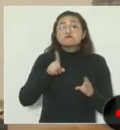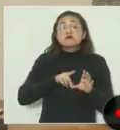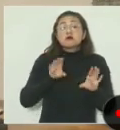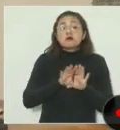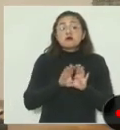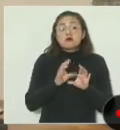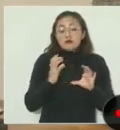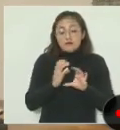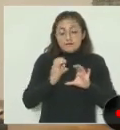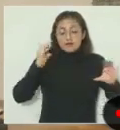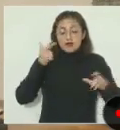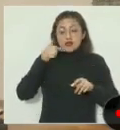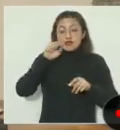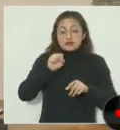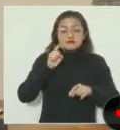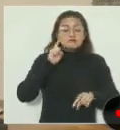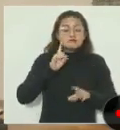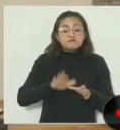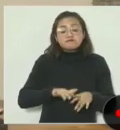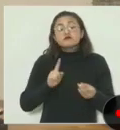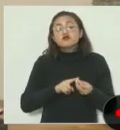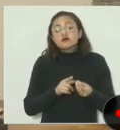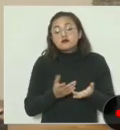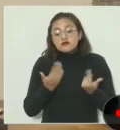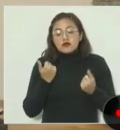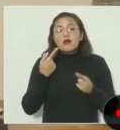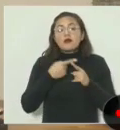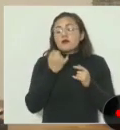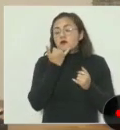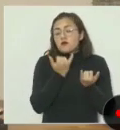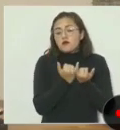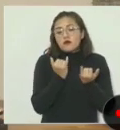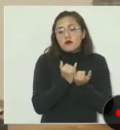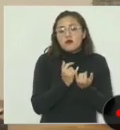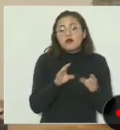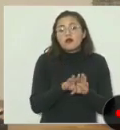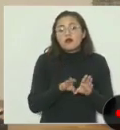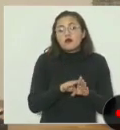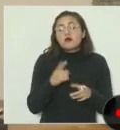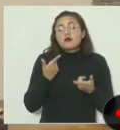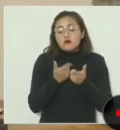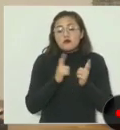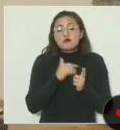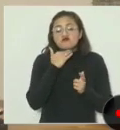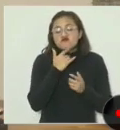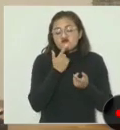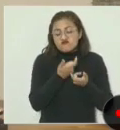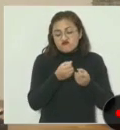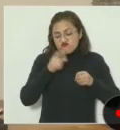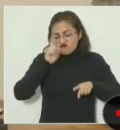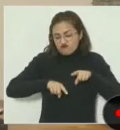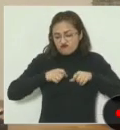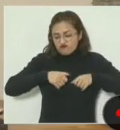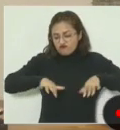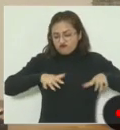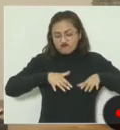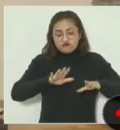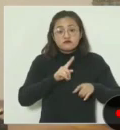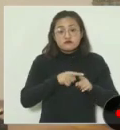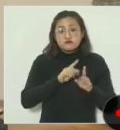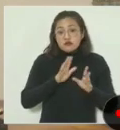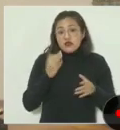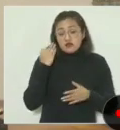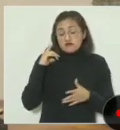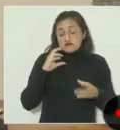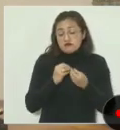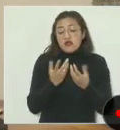y de desmantelar bandas. Y vamos todo el tiempo, todo el tiempo,